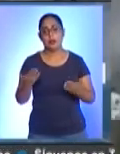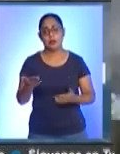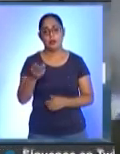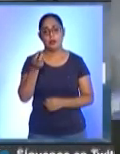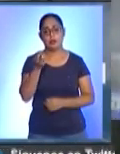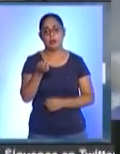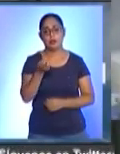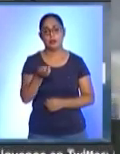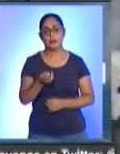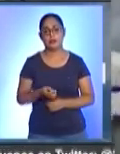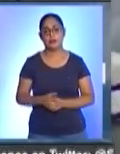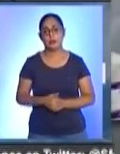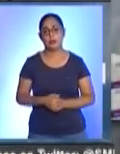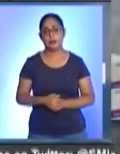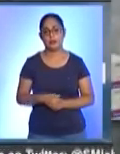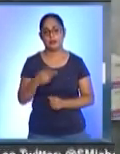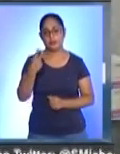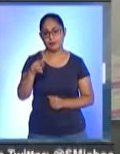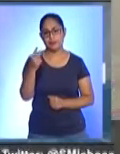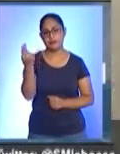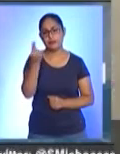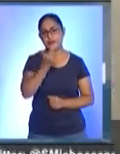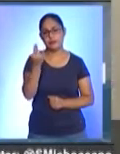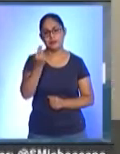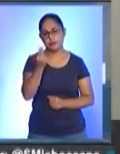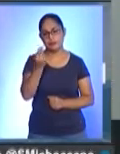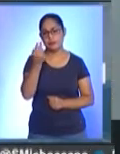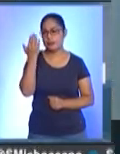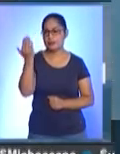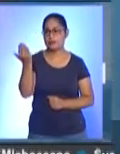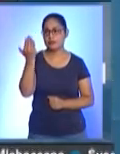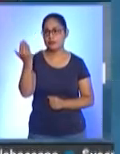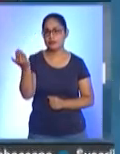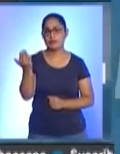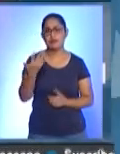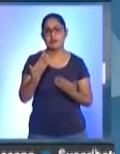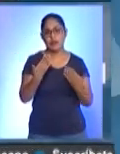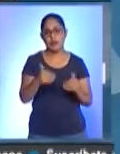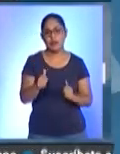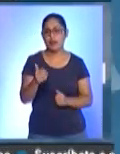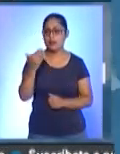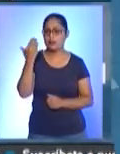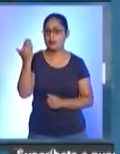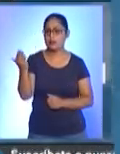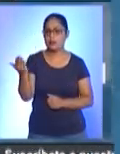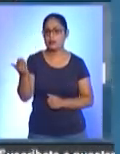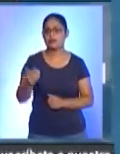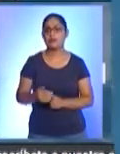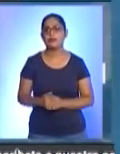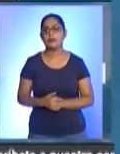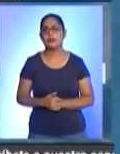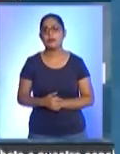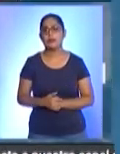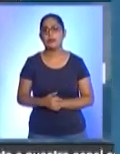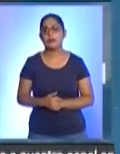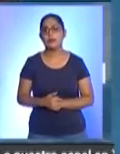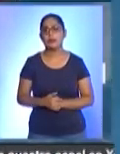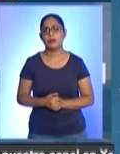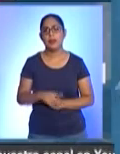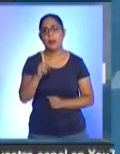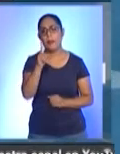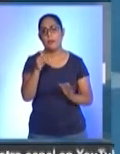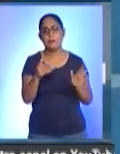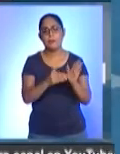claves que se requieren, pues nosotros estamos solicitando 1